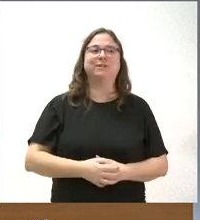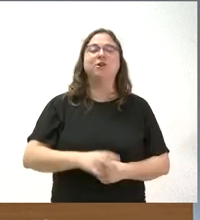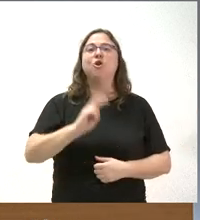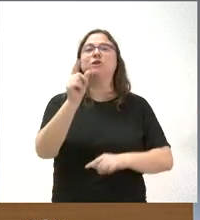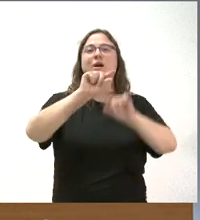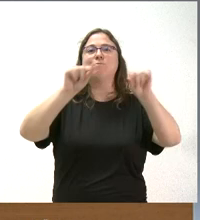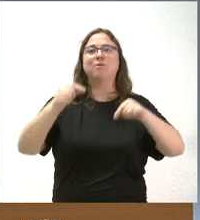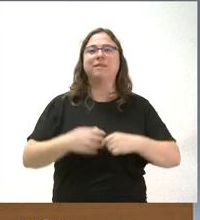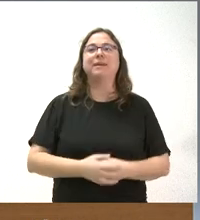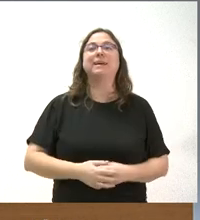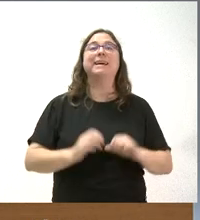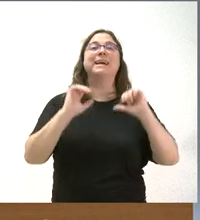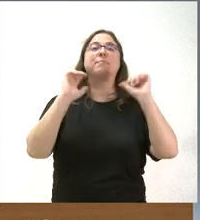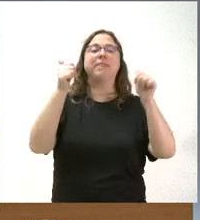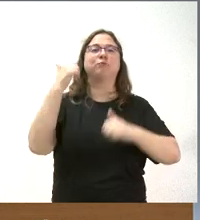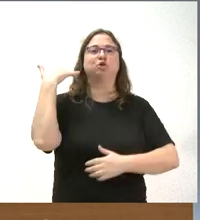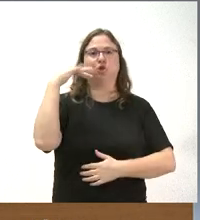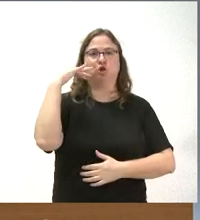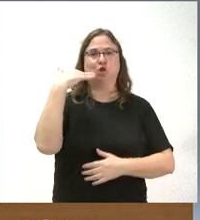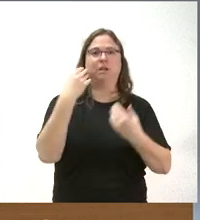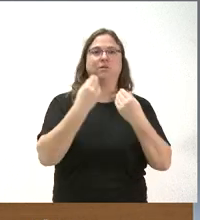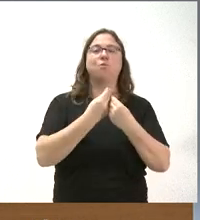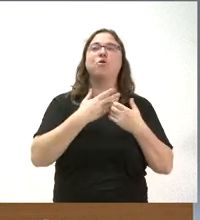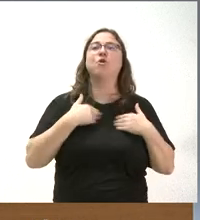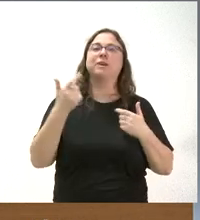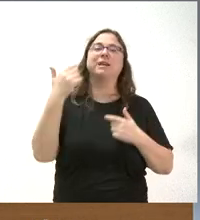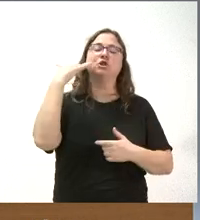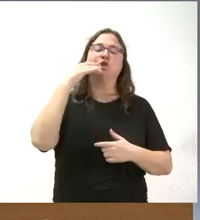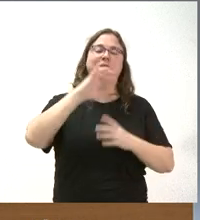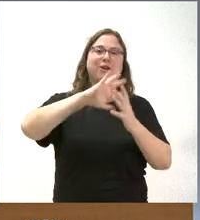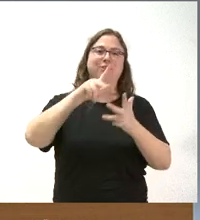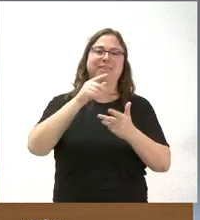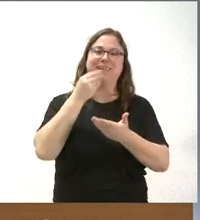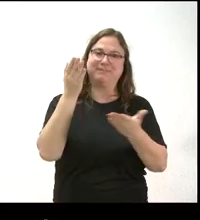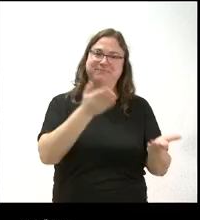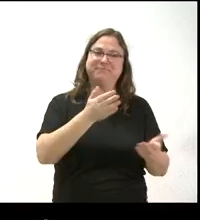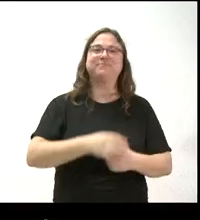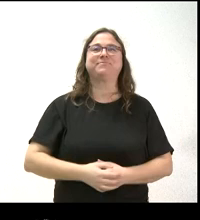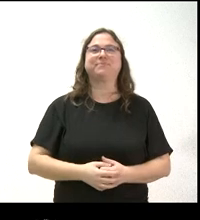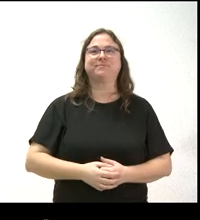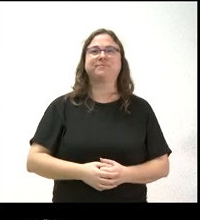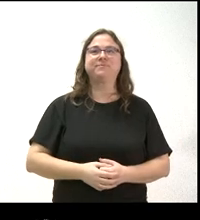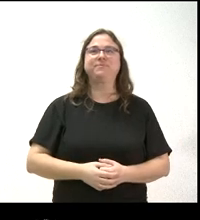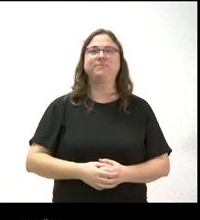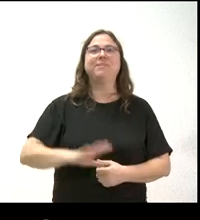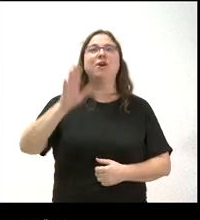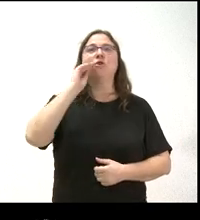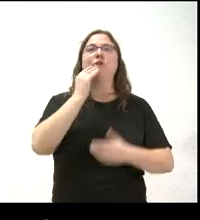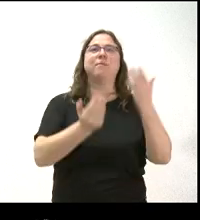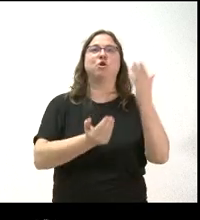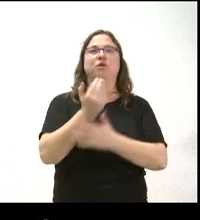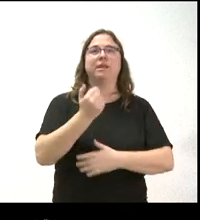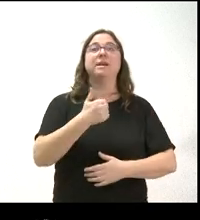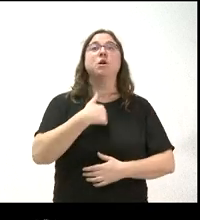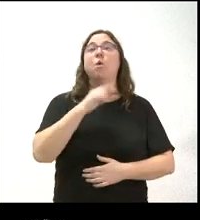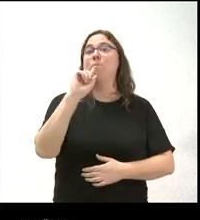provincias. Lo vamos a iniciar en Soria con Encarno Muñoz de Soria Noticias. Adelante. Hola, buenos días. Yo,